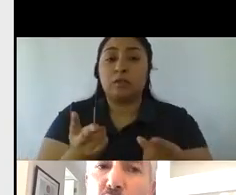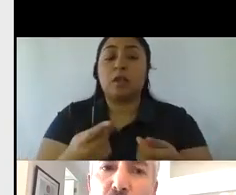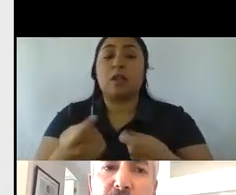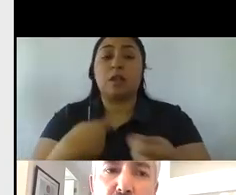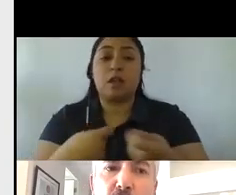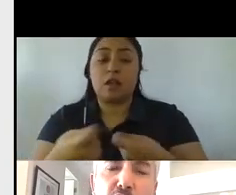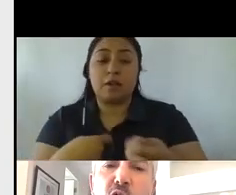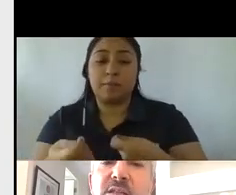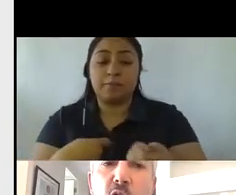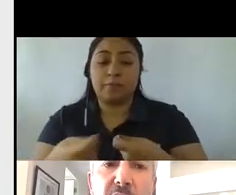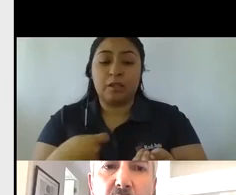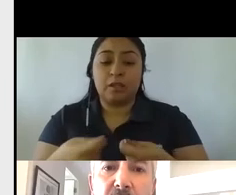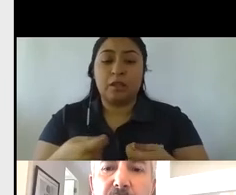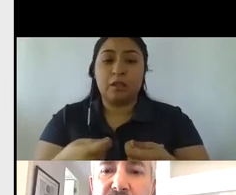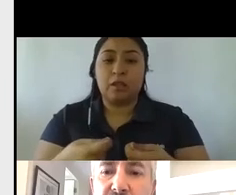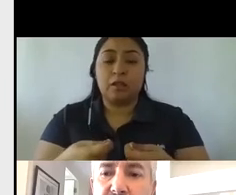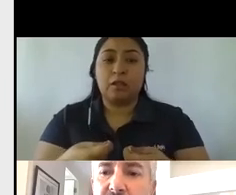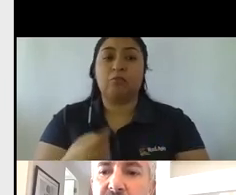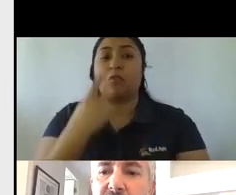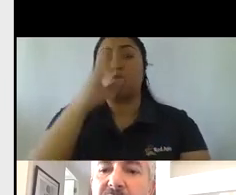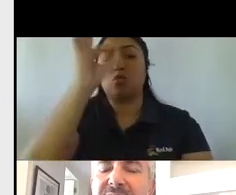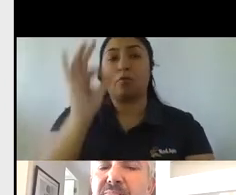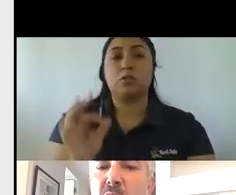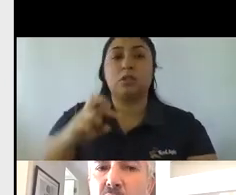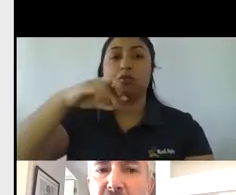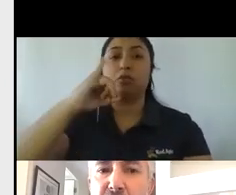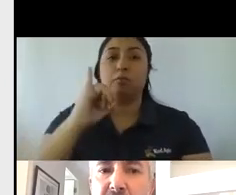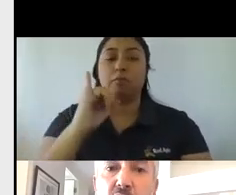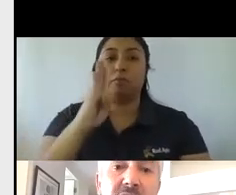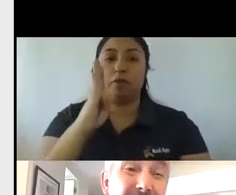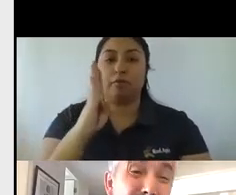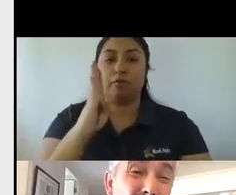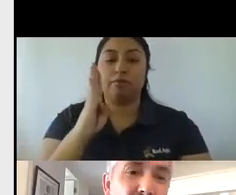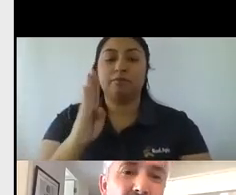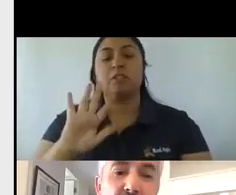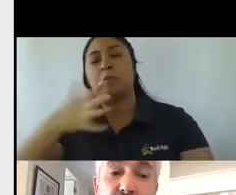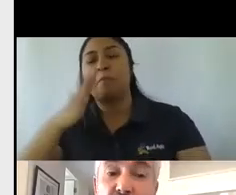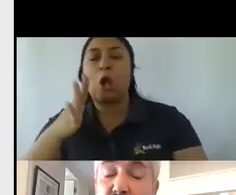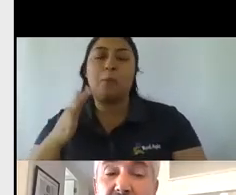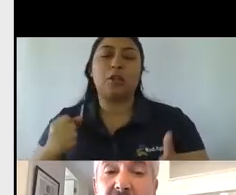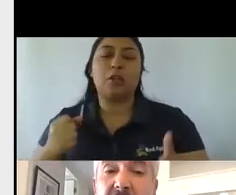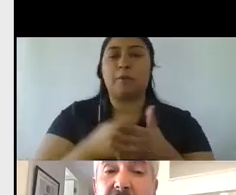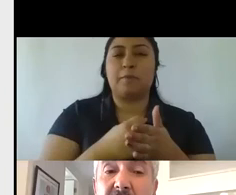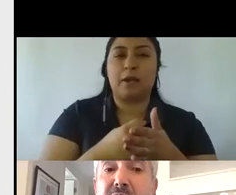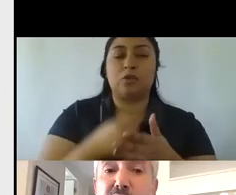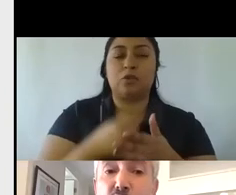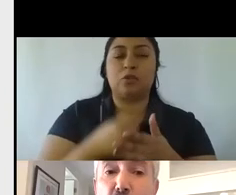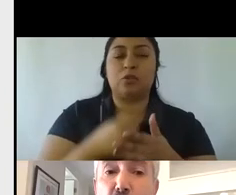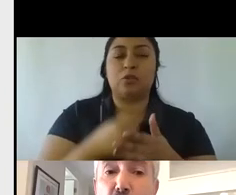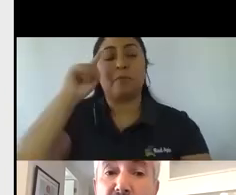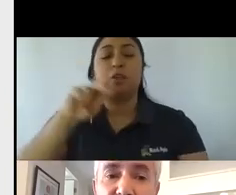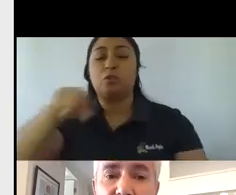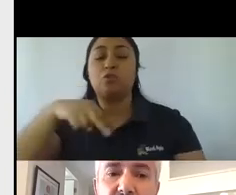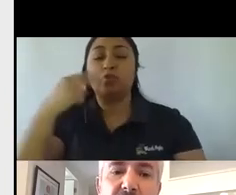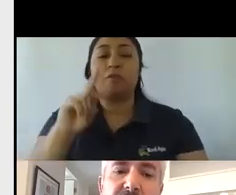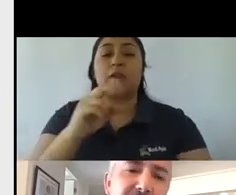1%, digamos, del PIB. Ese es más o menos el impacto. Sin embargo, nosotros vemos que desde el año 2009